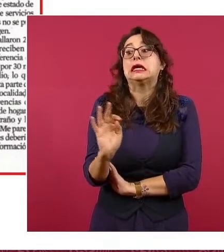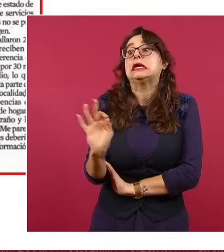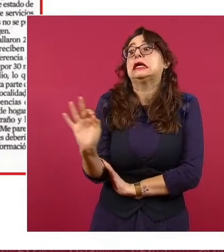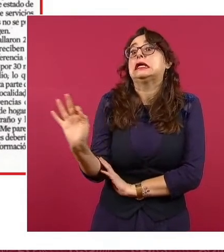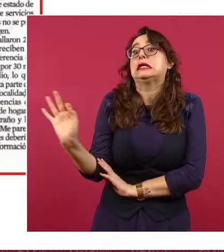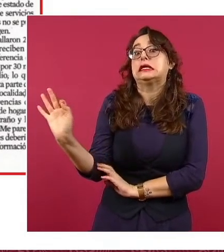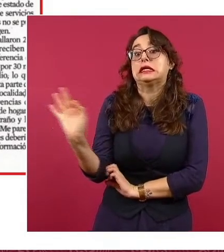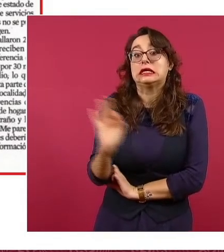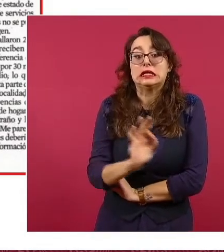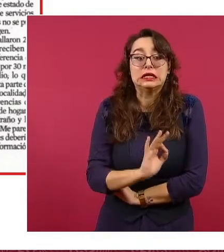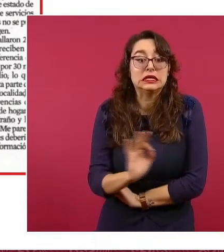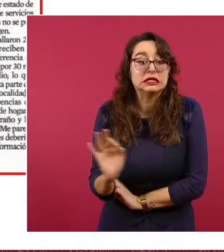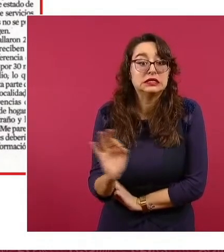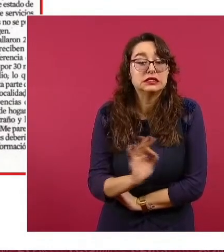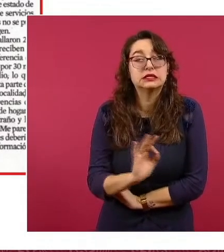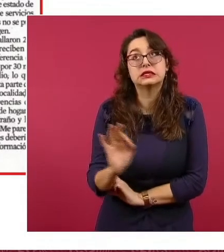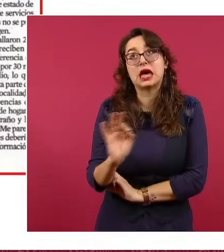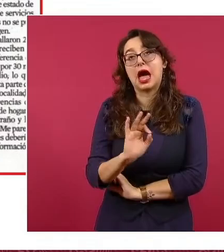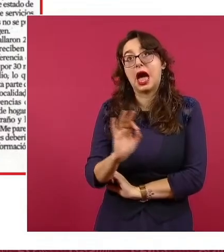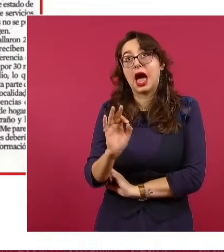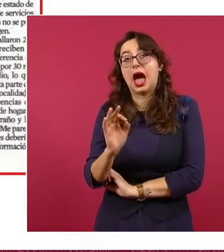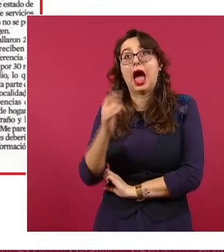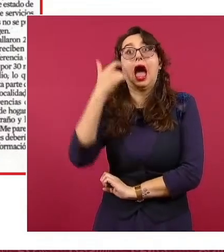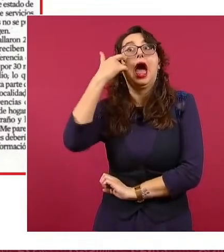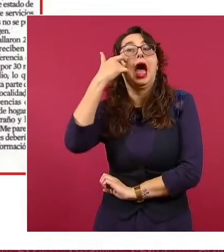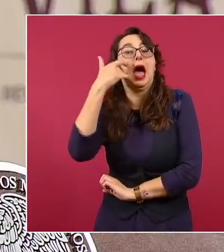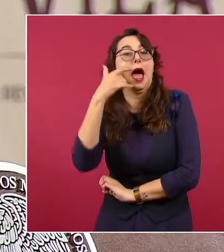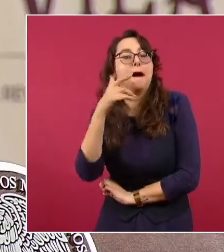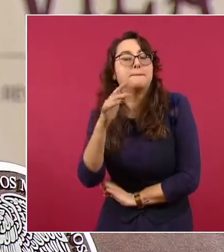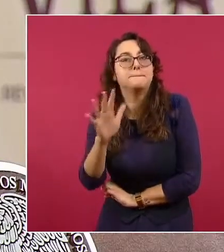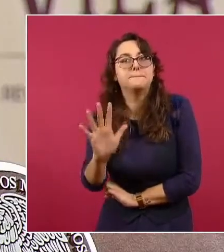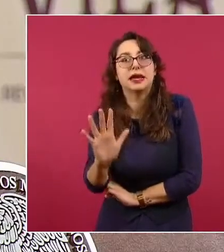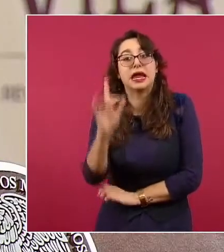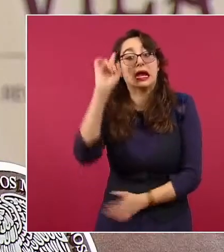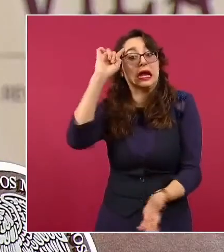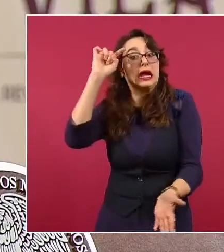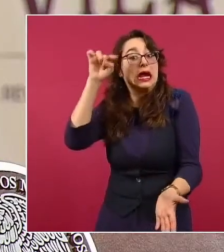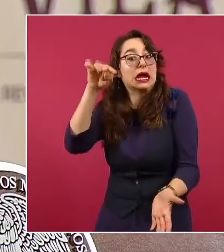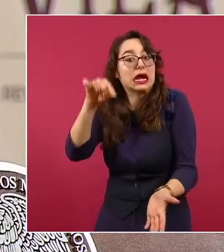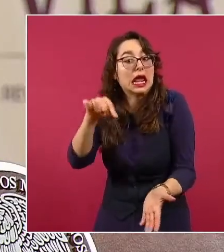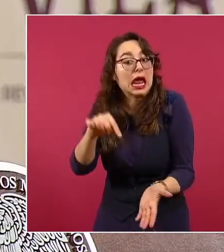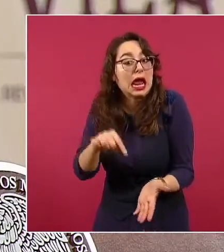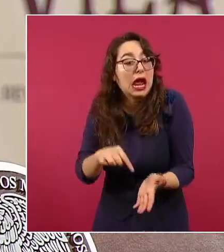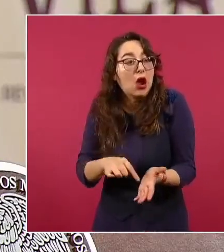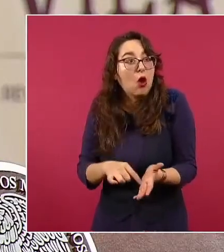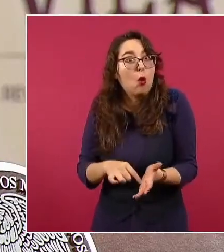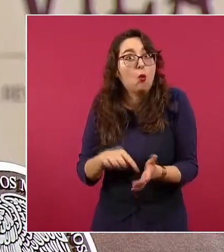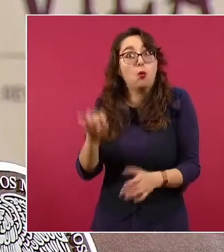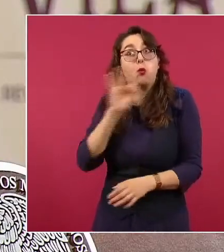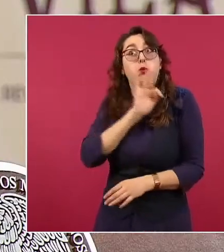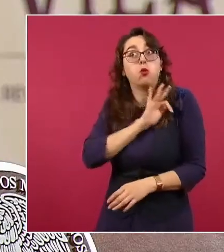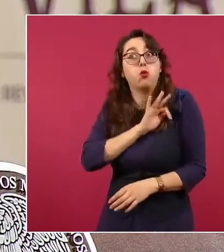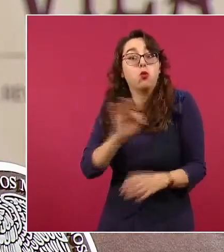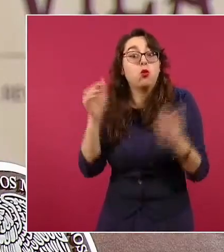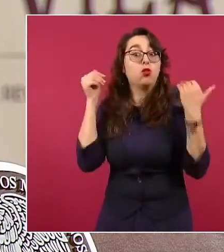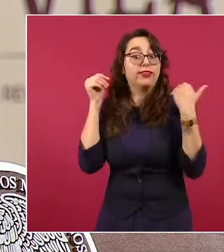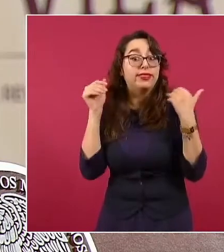probable, a lo mejor, quizás existió lavado de dinero en la institución.